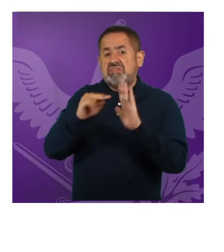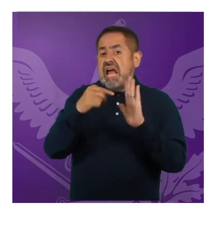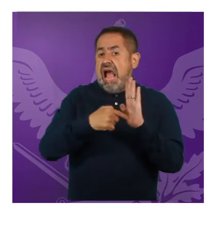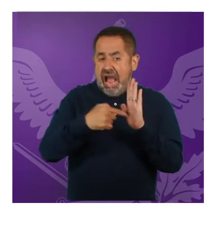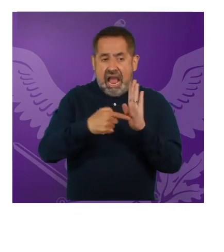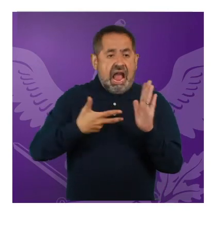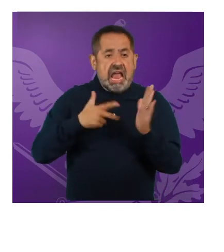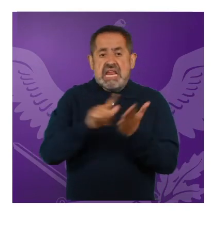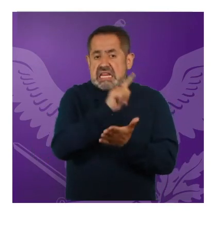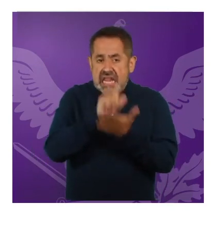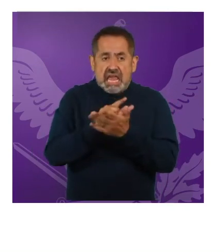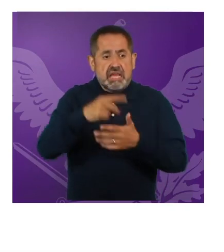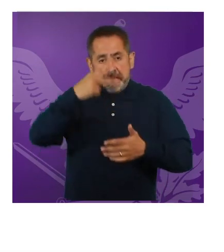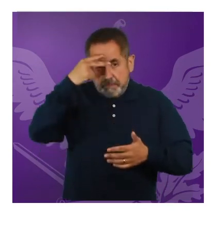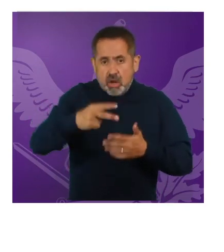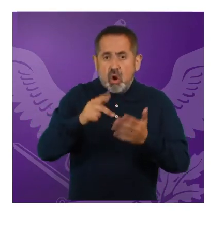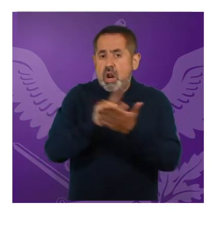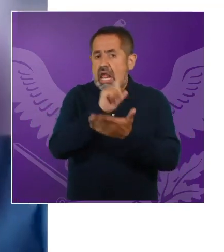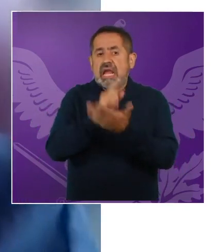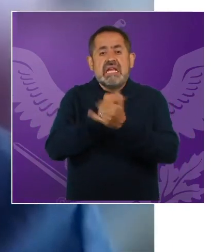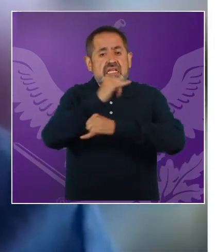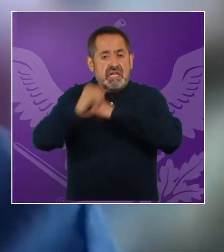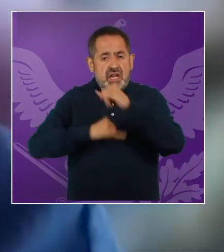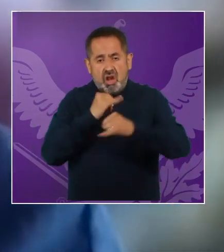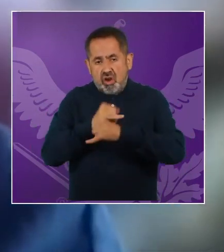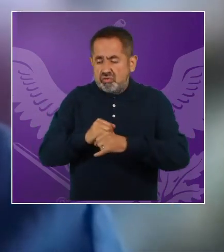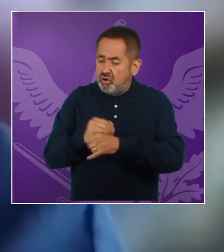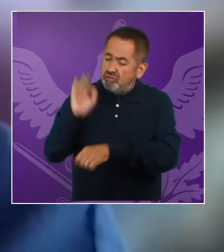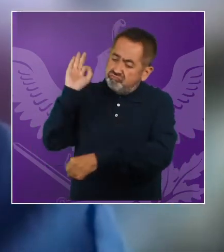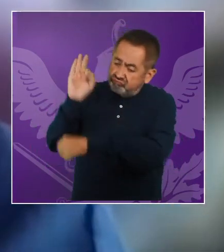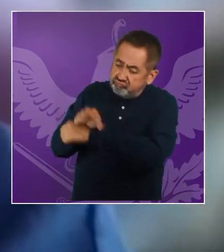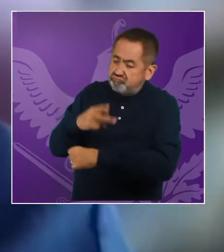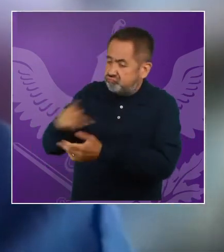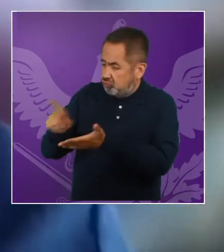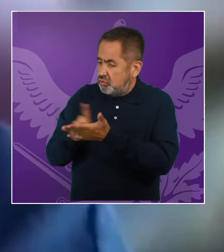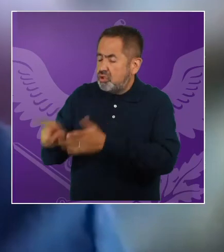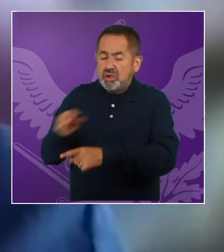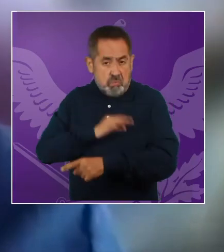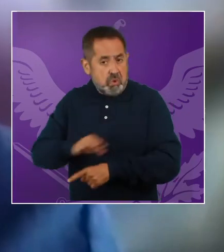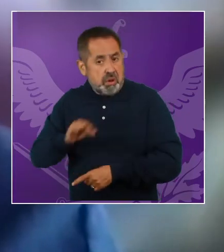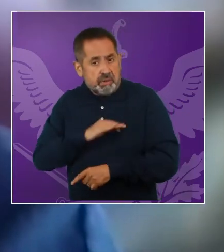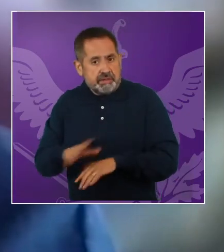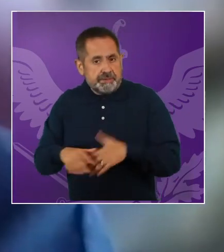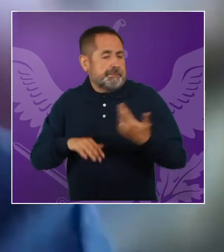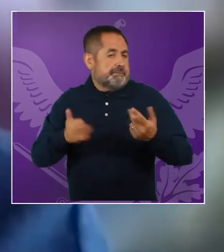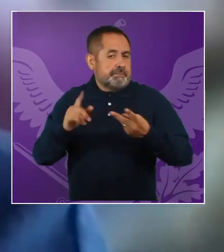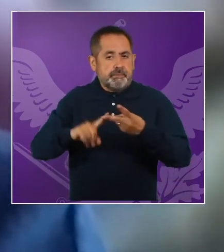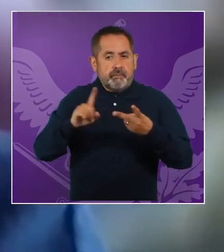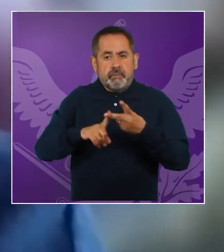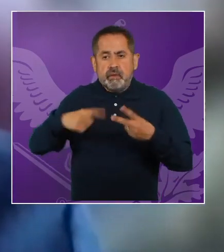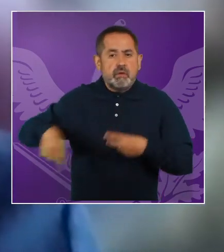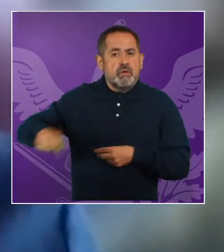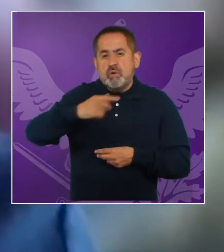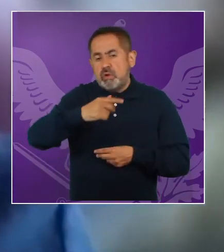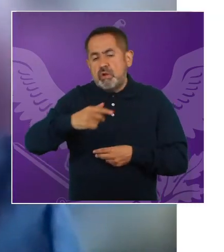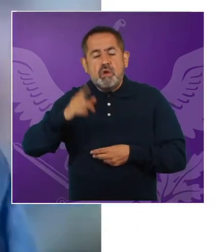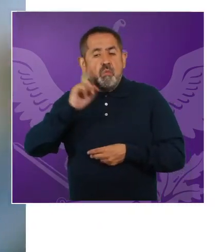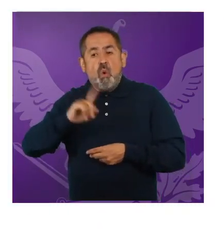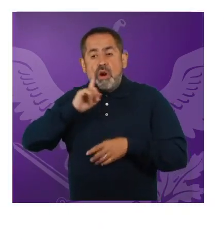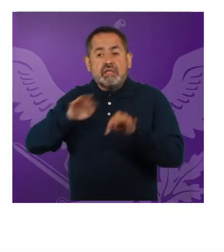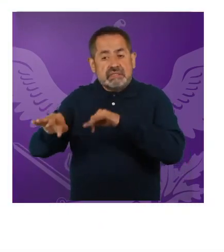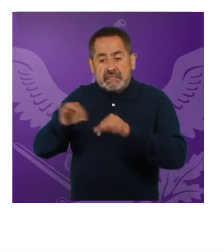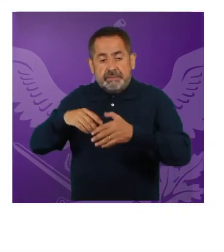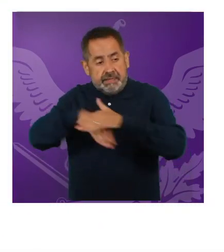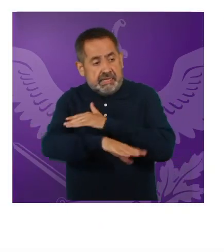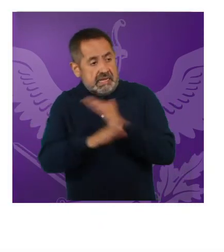con normas nacionales e internacionales para ser exigibles sus derechos y por el otro lado, eh, los derechos